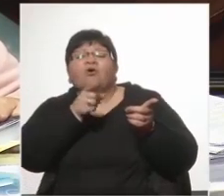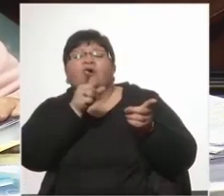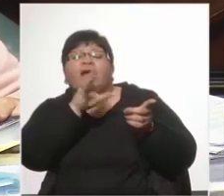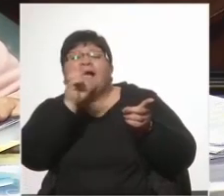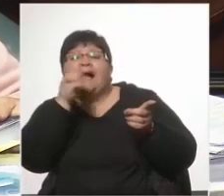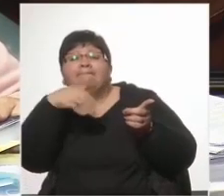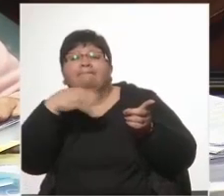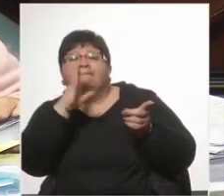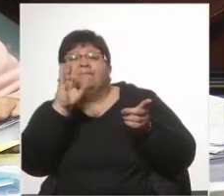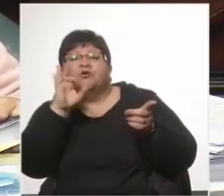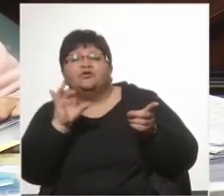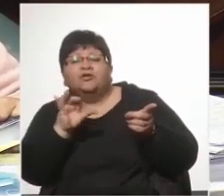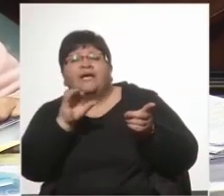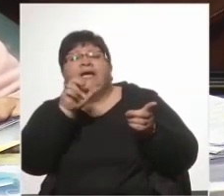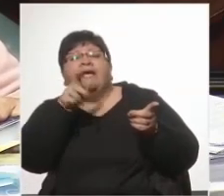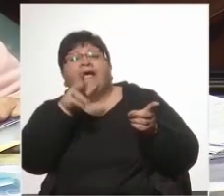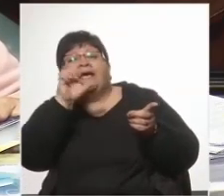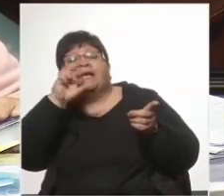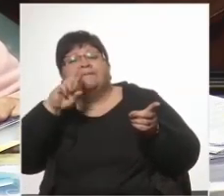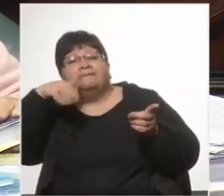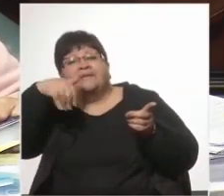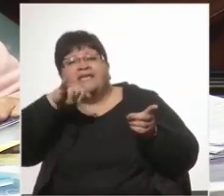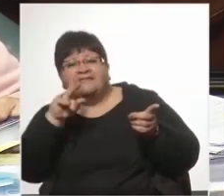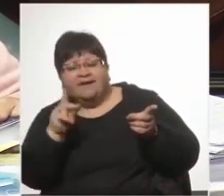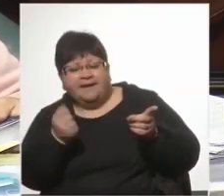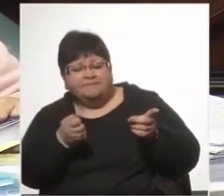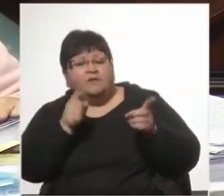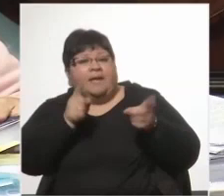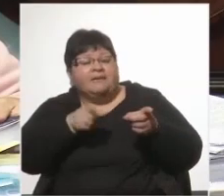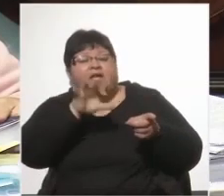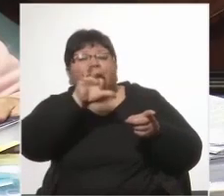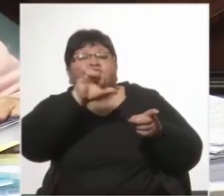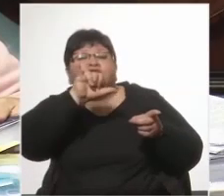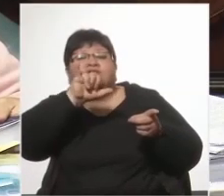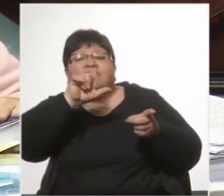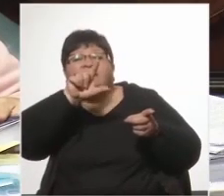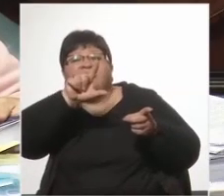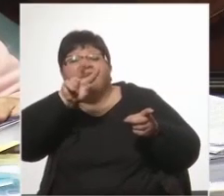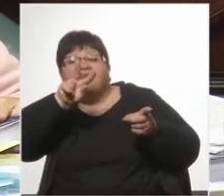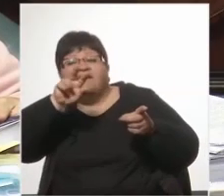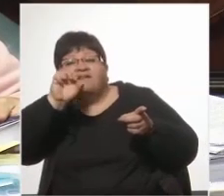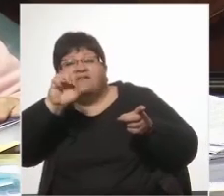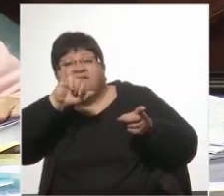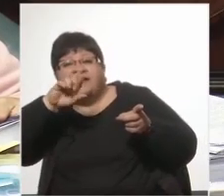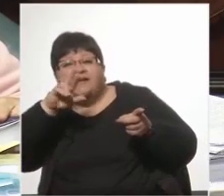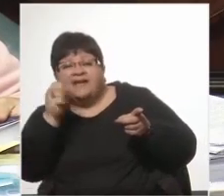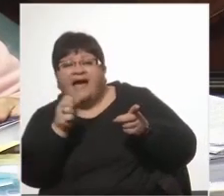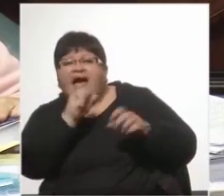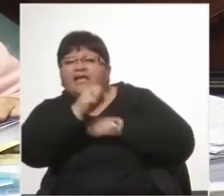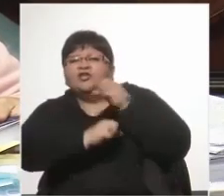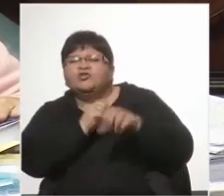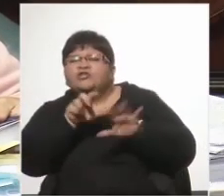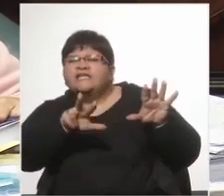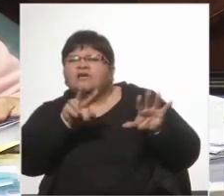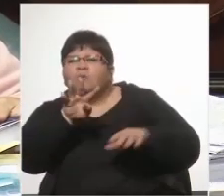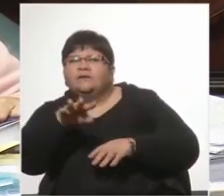igual que con Silveira. En el año 84 no estaban presos, tenían mucho poder todavía.